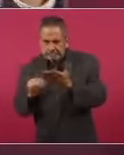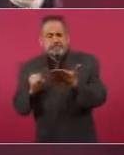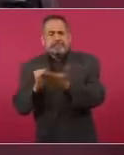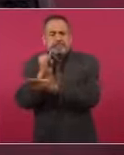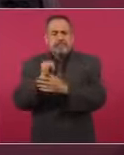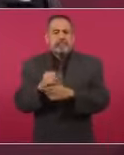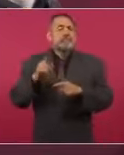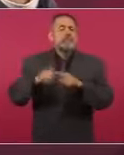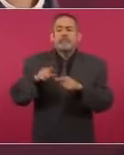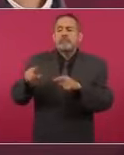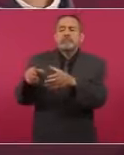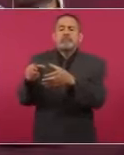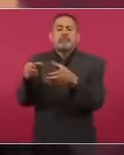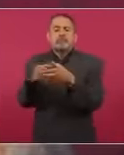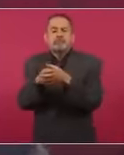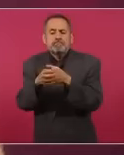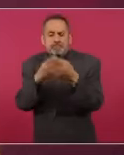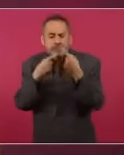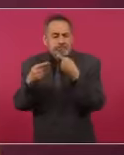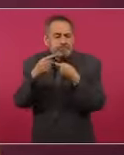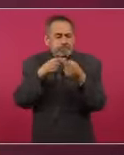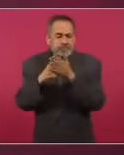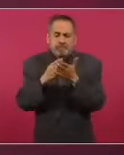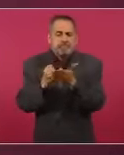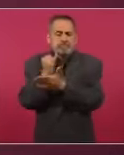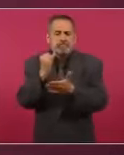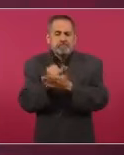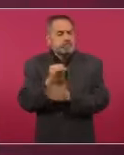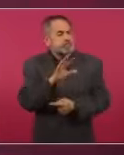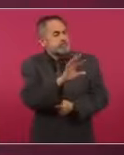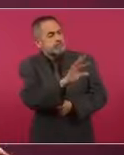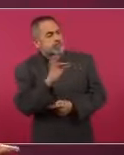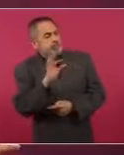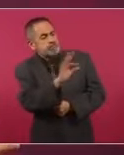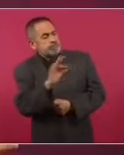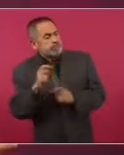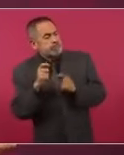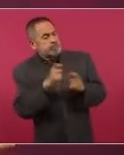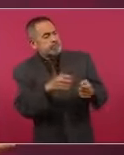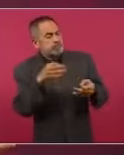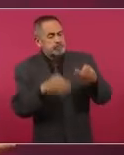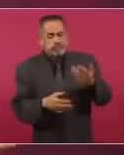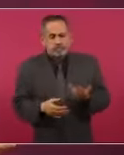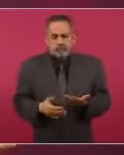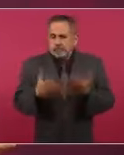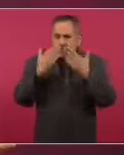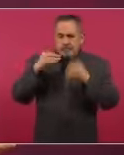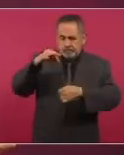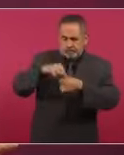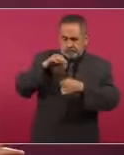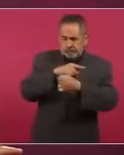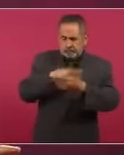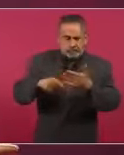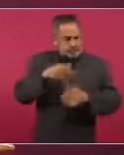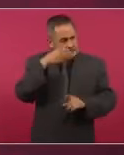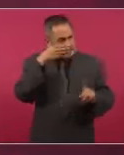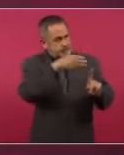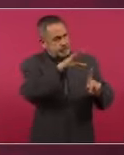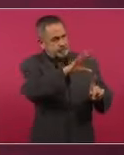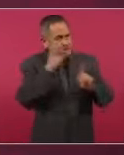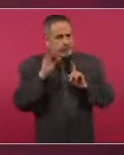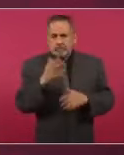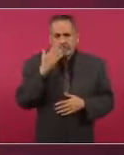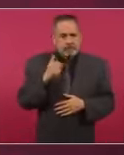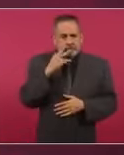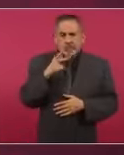una élite, no hay una elección directa, no los elige el